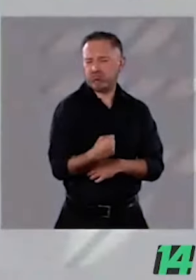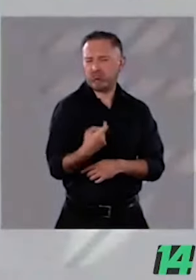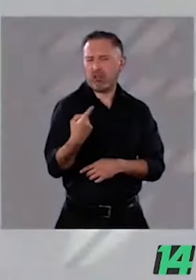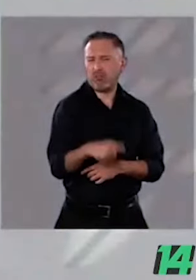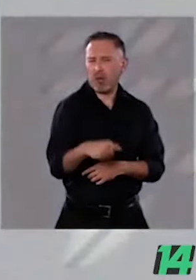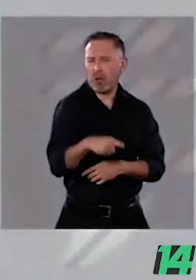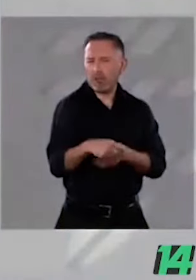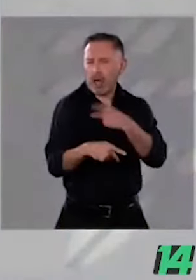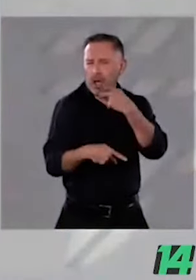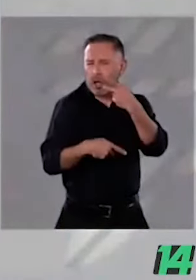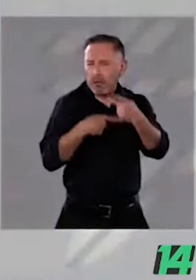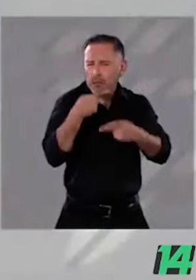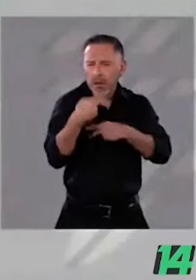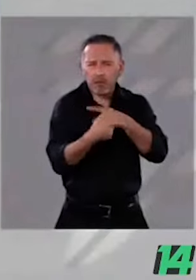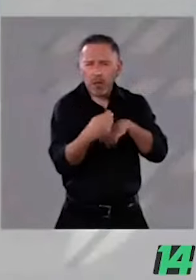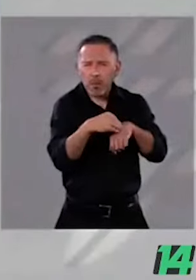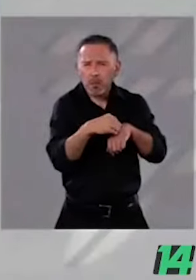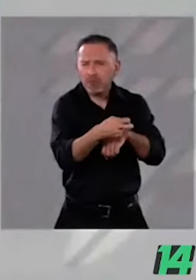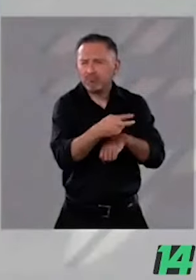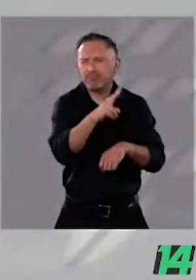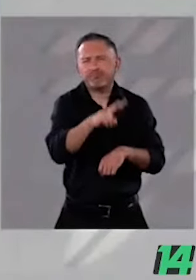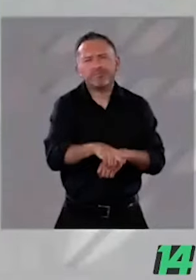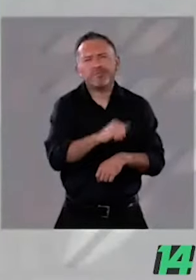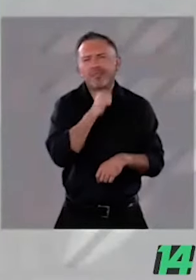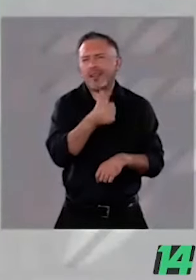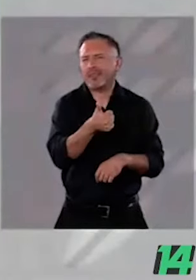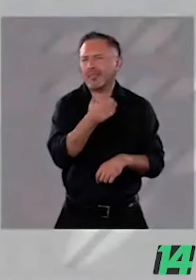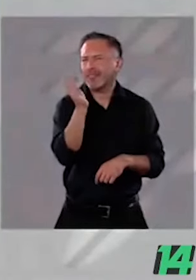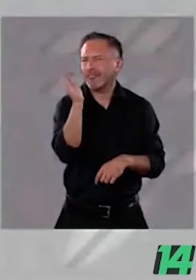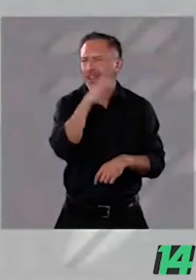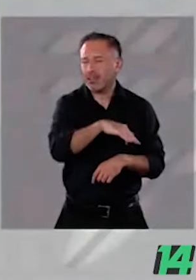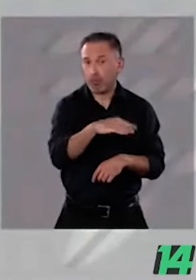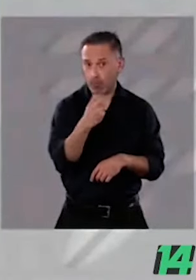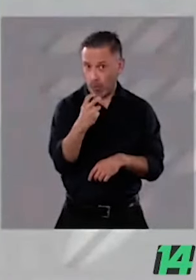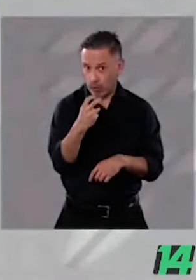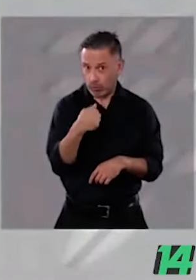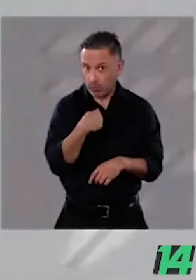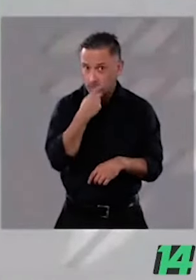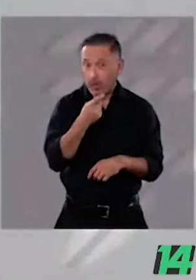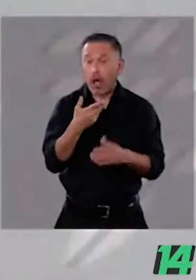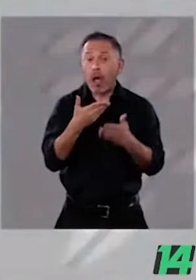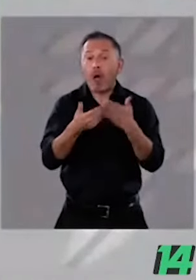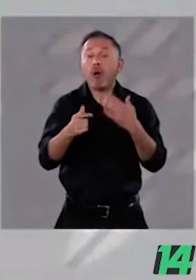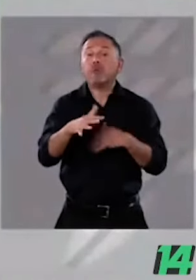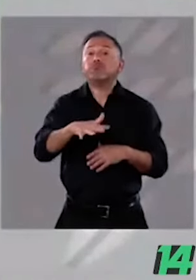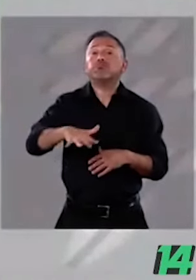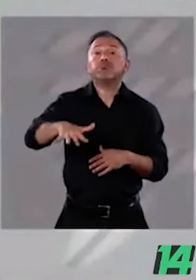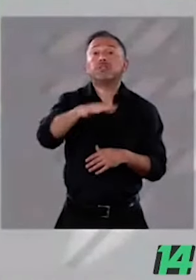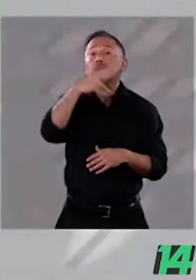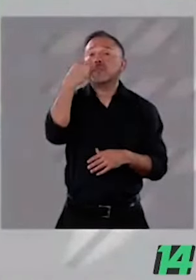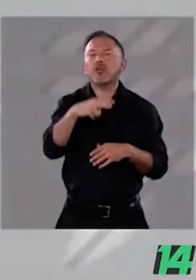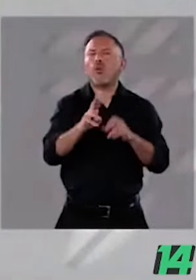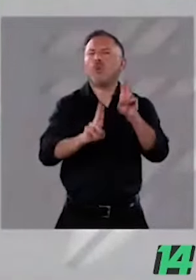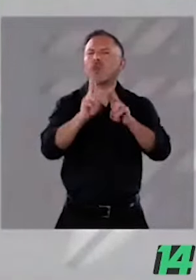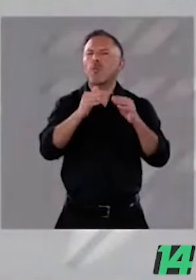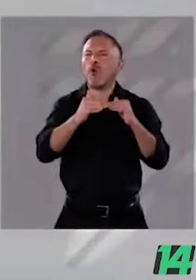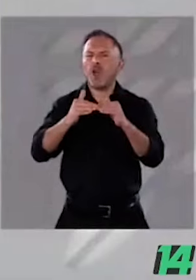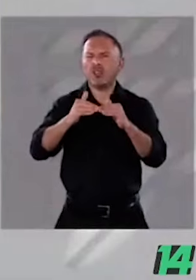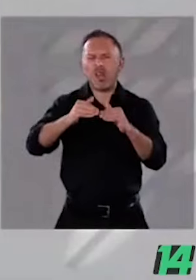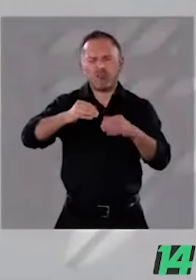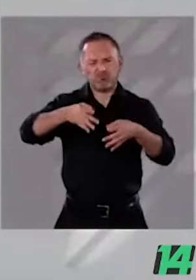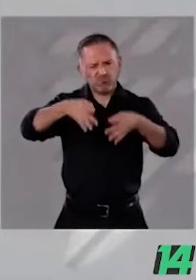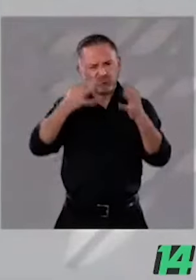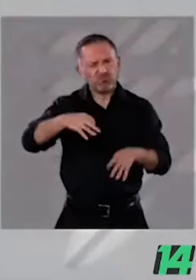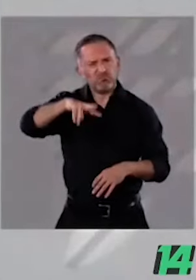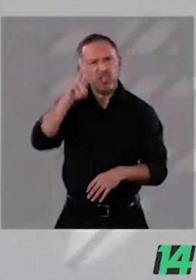falsa. Por eso dije que los únicos que hemos luchado por la democracia en nuestro país, la democracia verdadera, somos